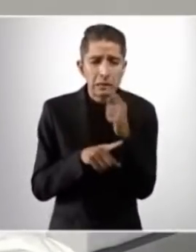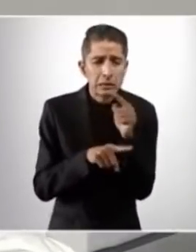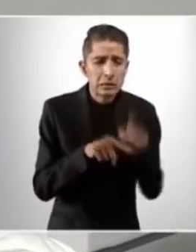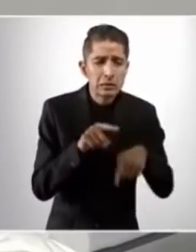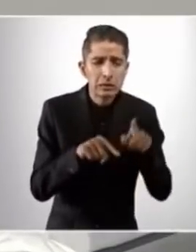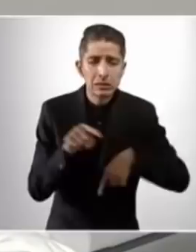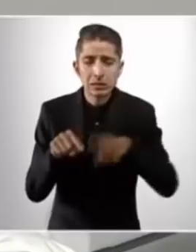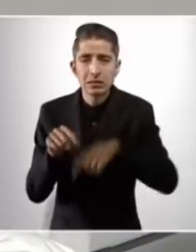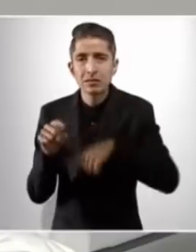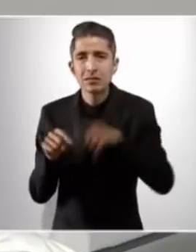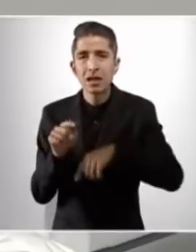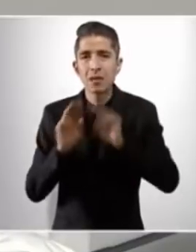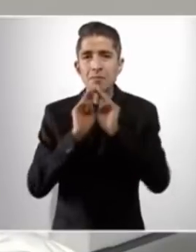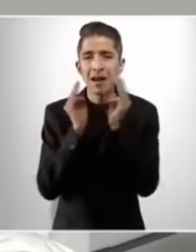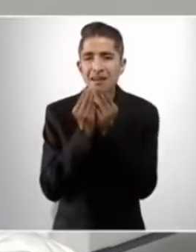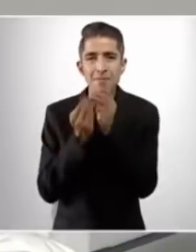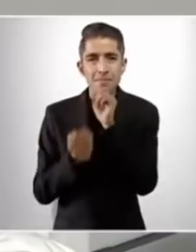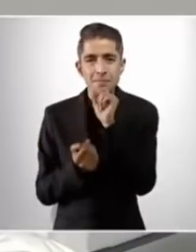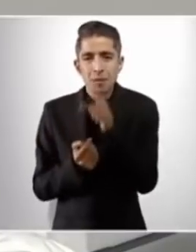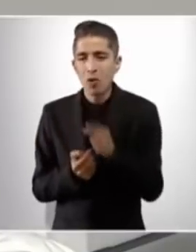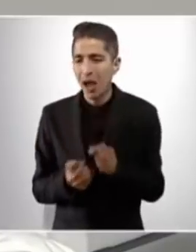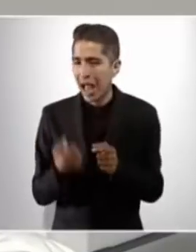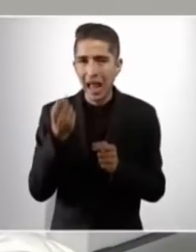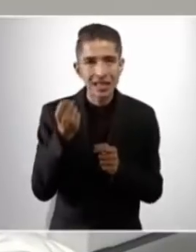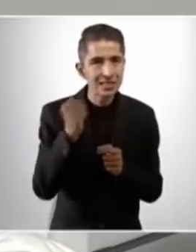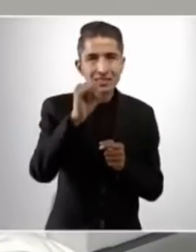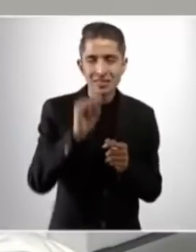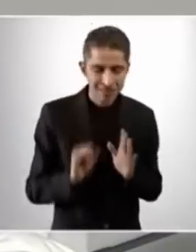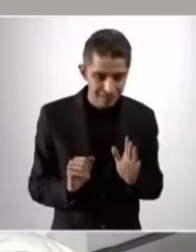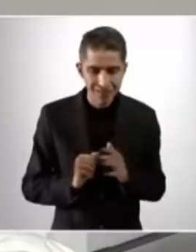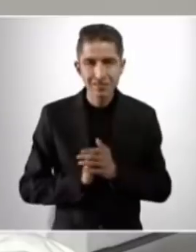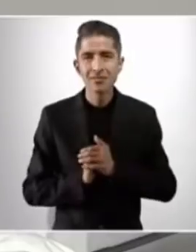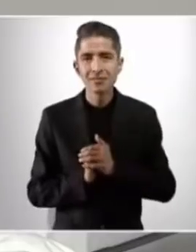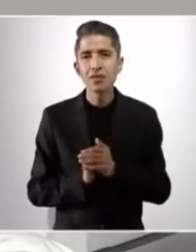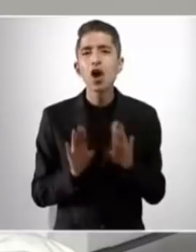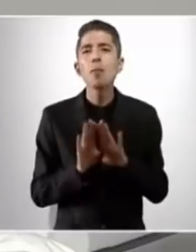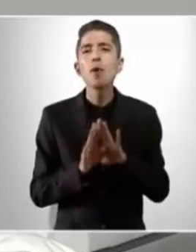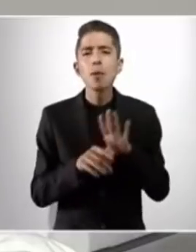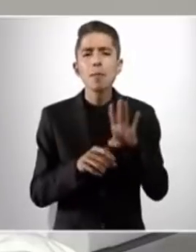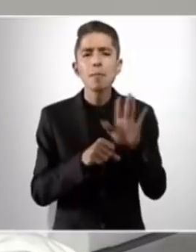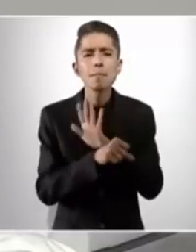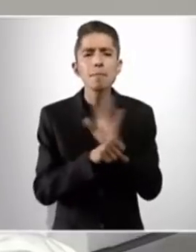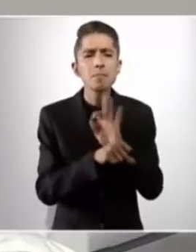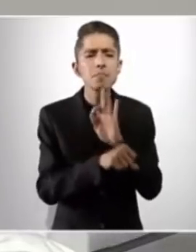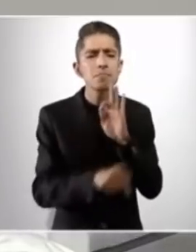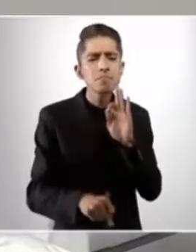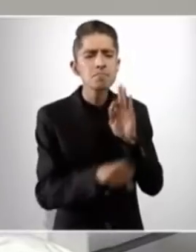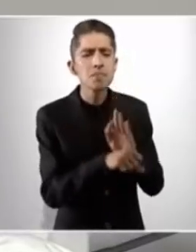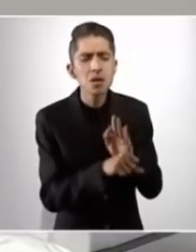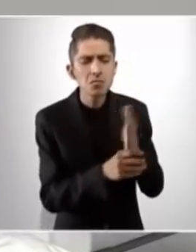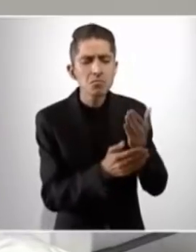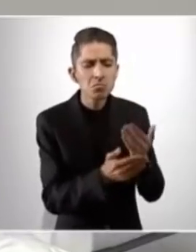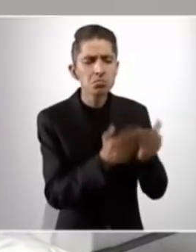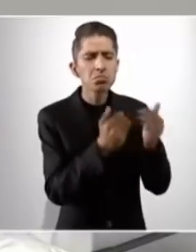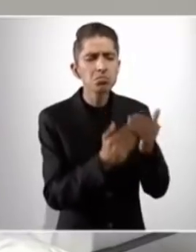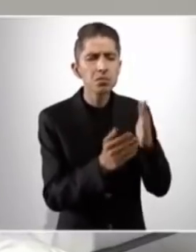a la delincuencia, con bienestar, con trabajo,